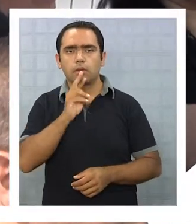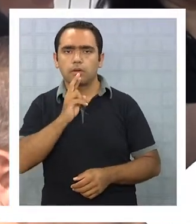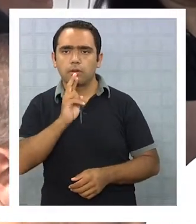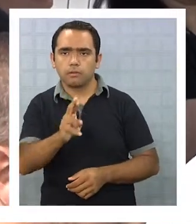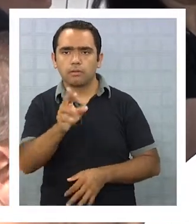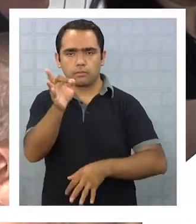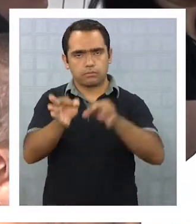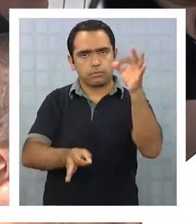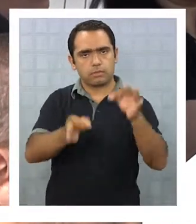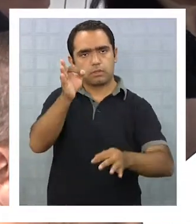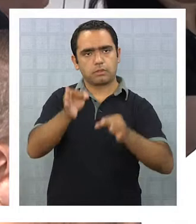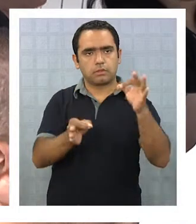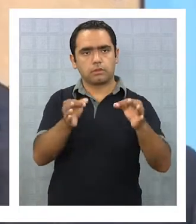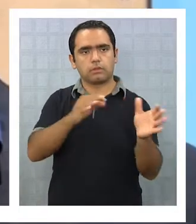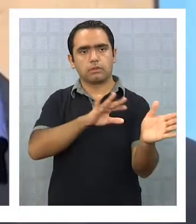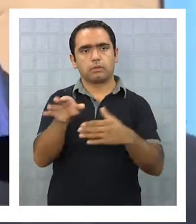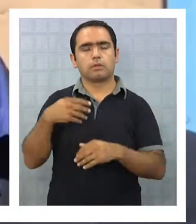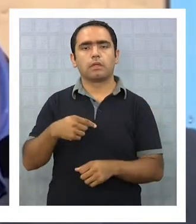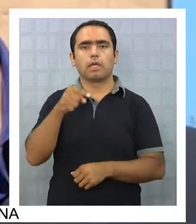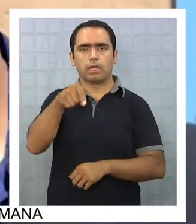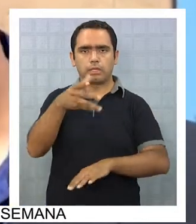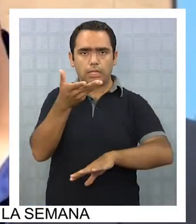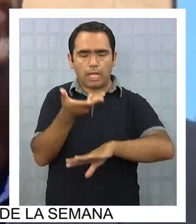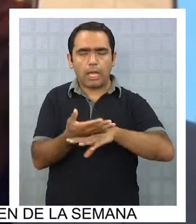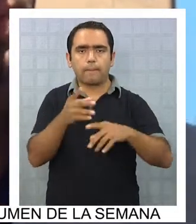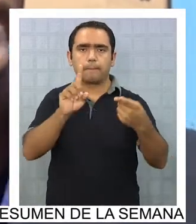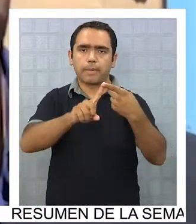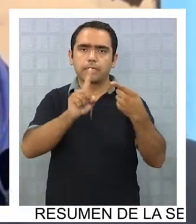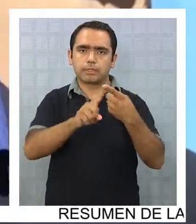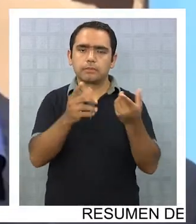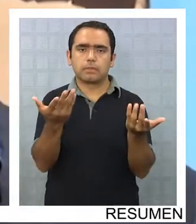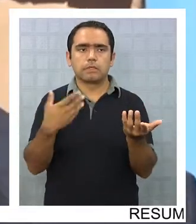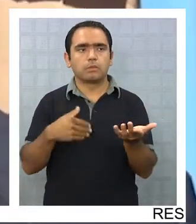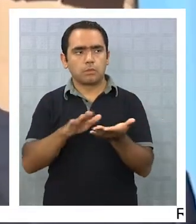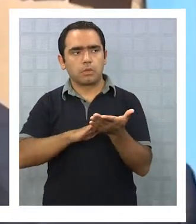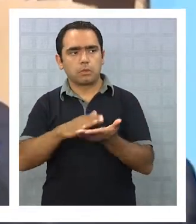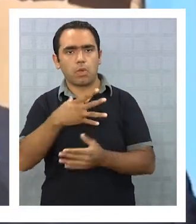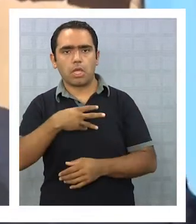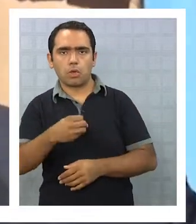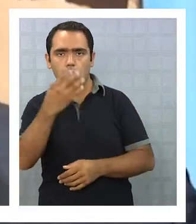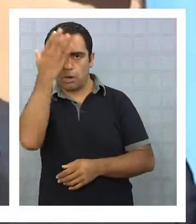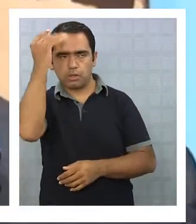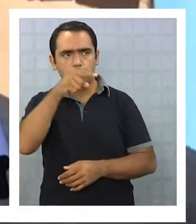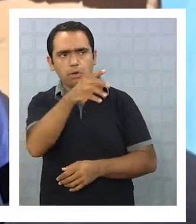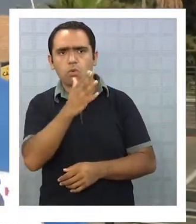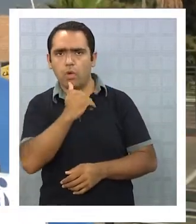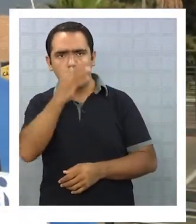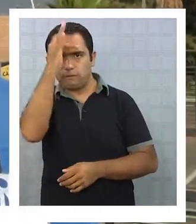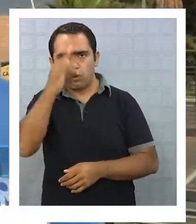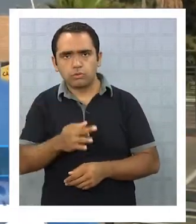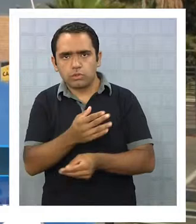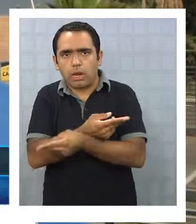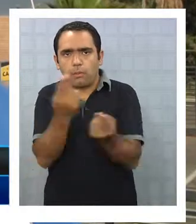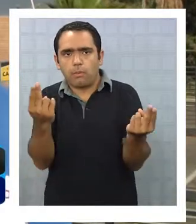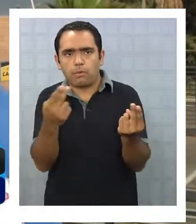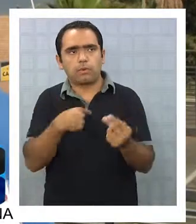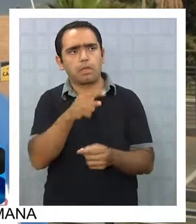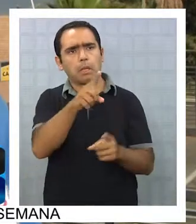General de la República. Acá vemos participación de personas como el hijo del senador Rossi, que no es funcionario público y